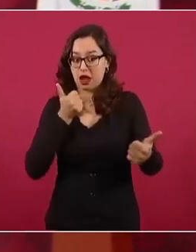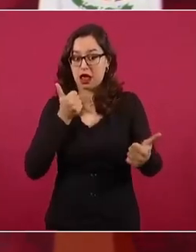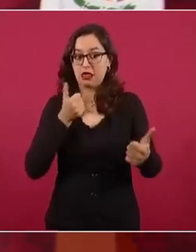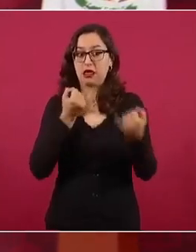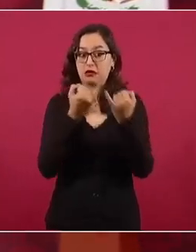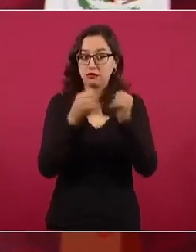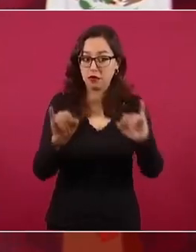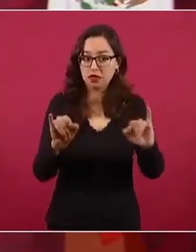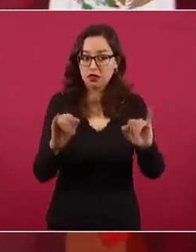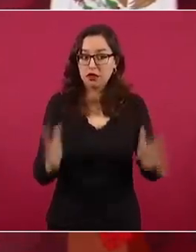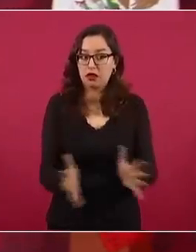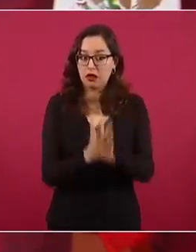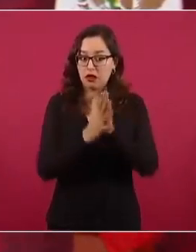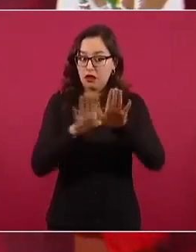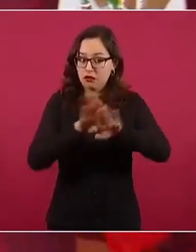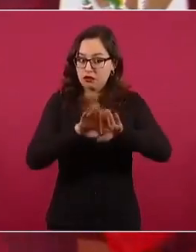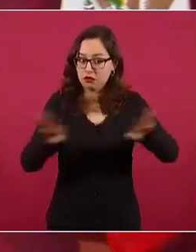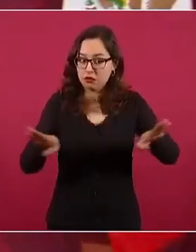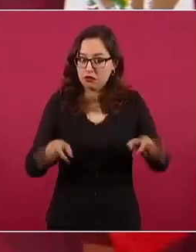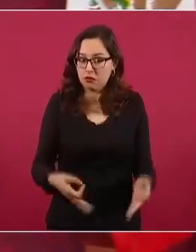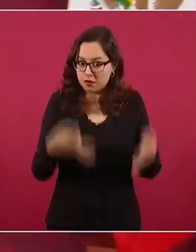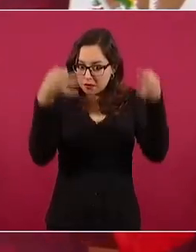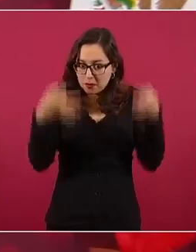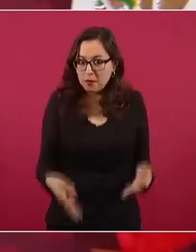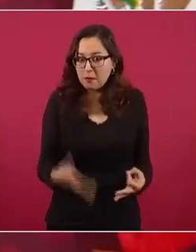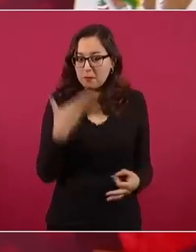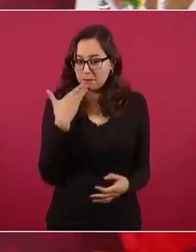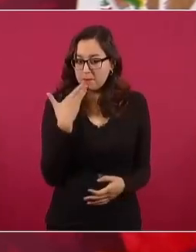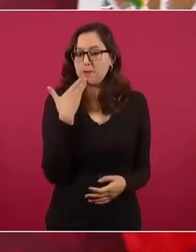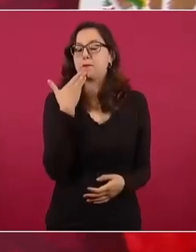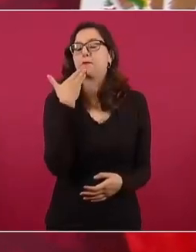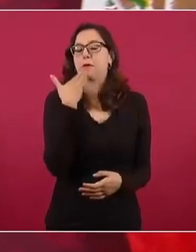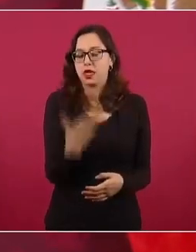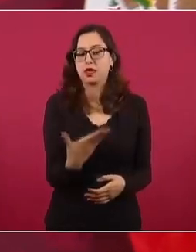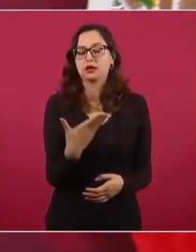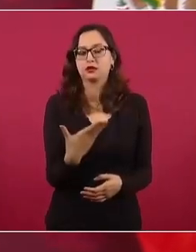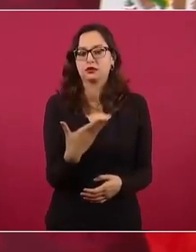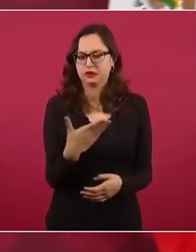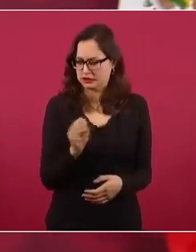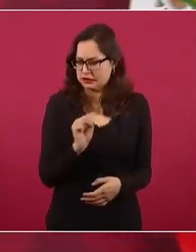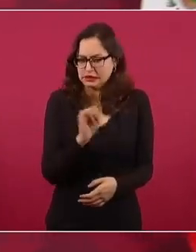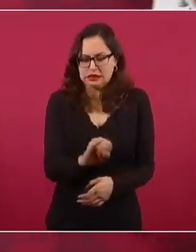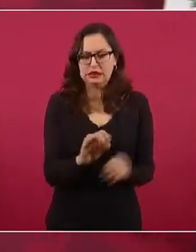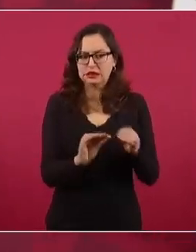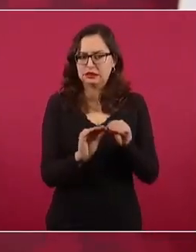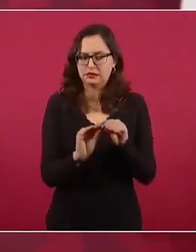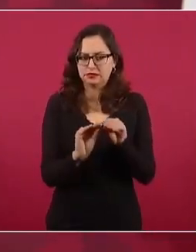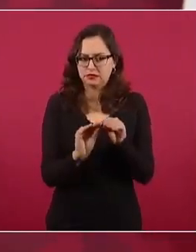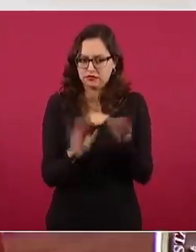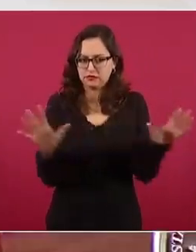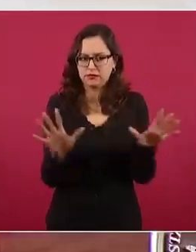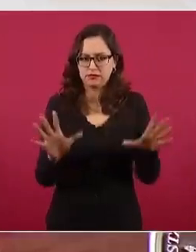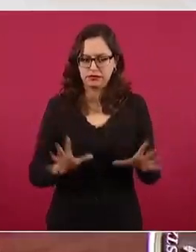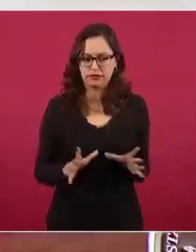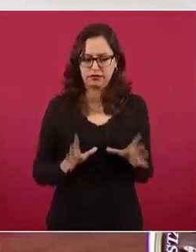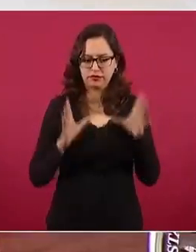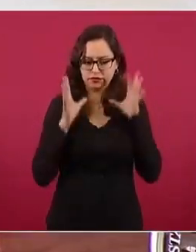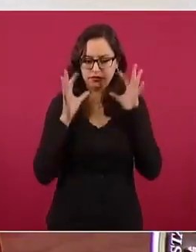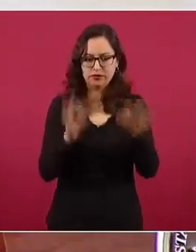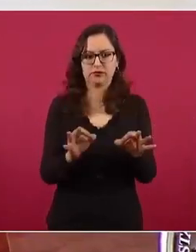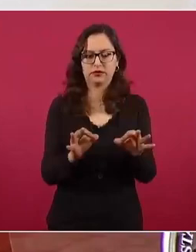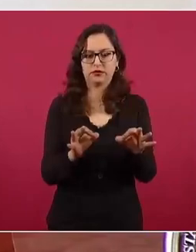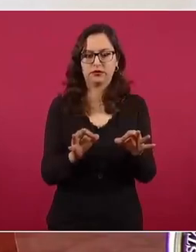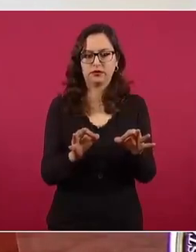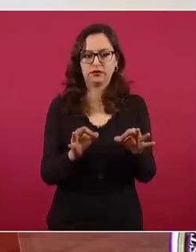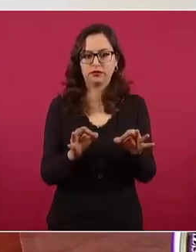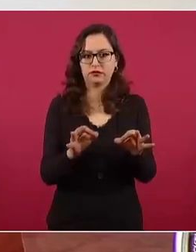con toda la legitimidad por haberse constituido a partir de la voluntad